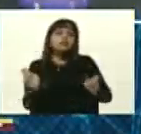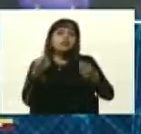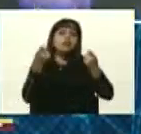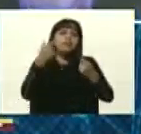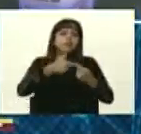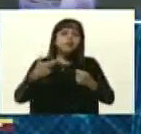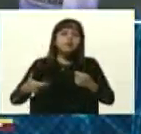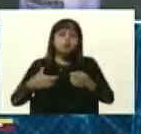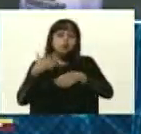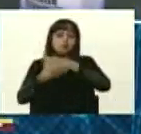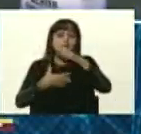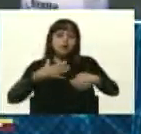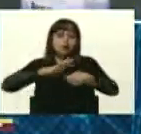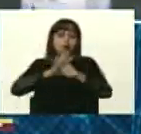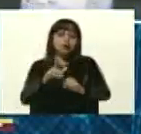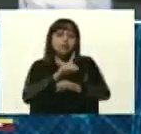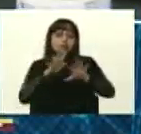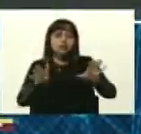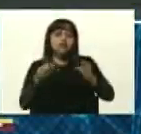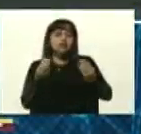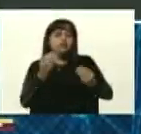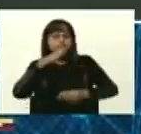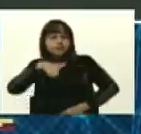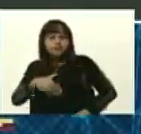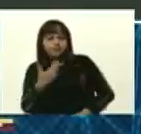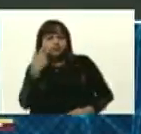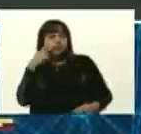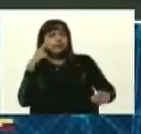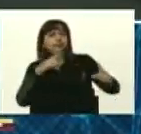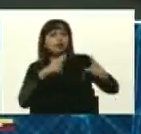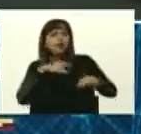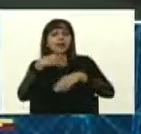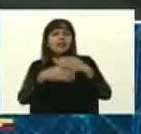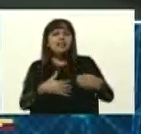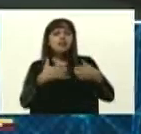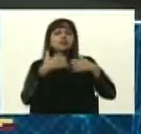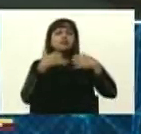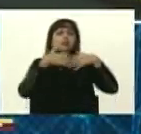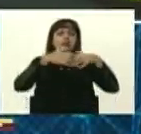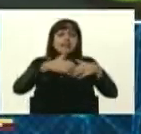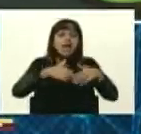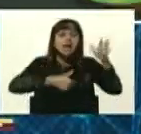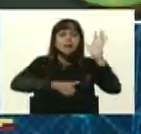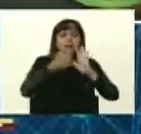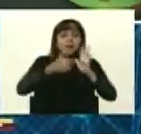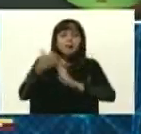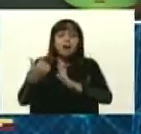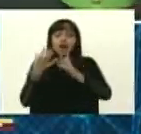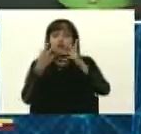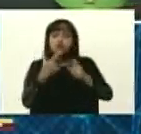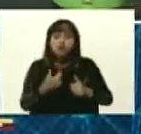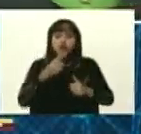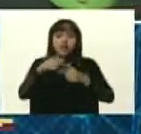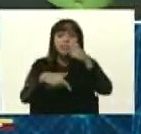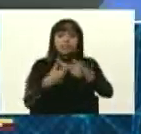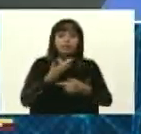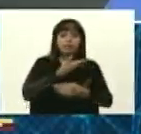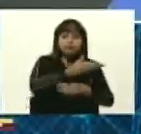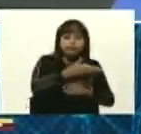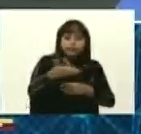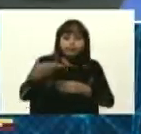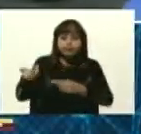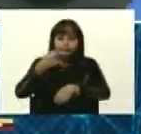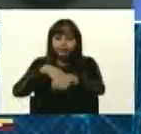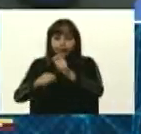¿Cómo pudiéramos hacer? ¿Qué visión han tenido ustedes para pasar a una producción superior y a la distribución en el sistema de salud?